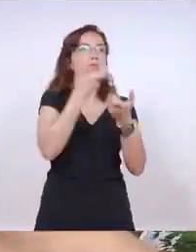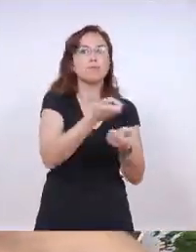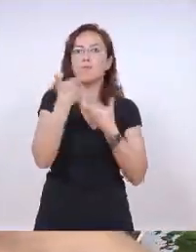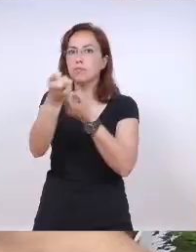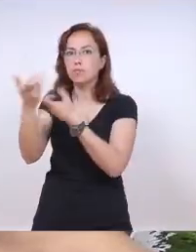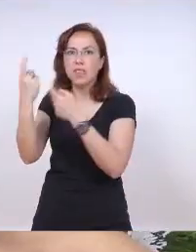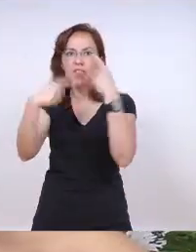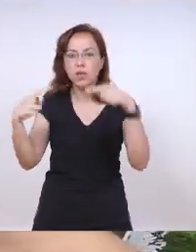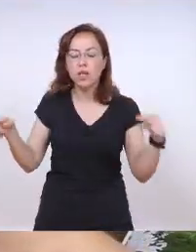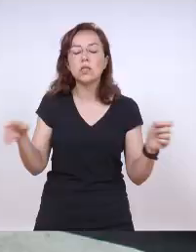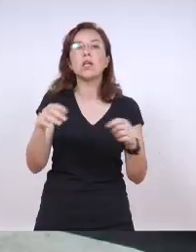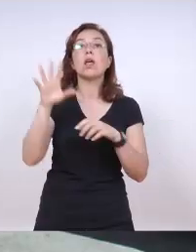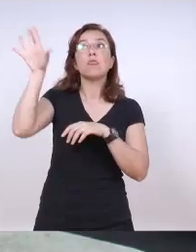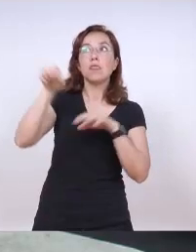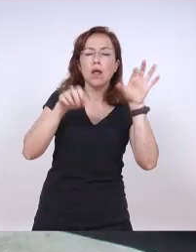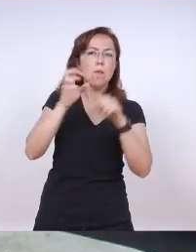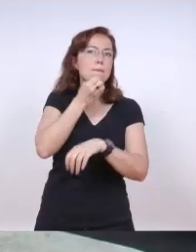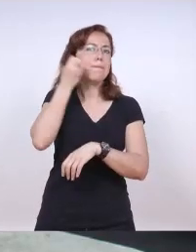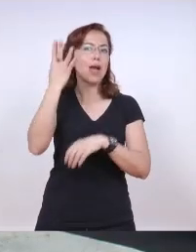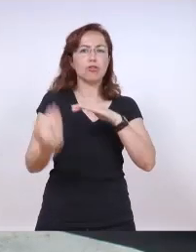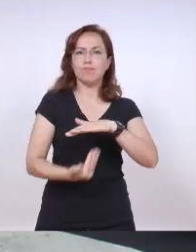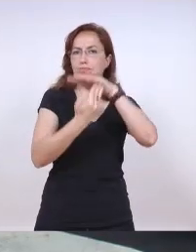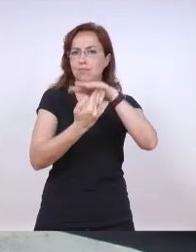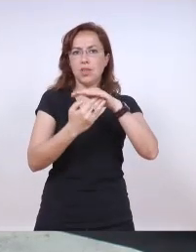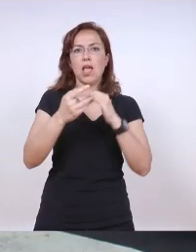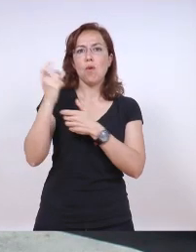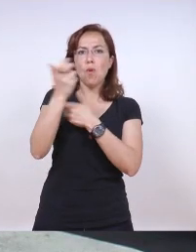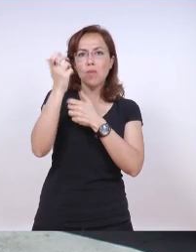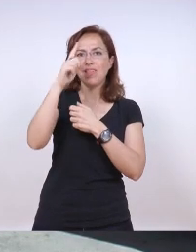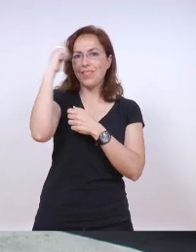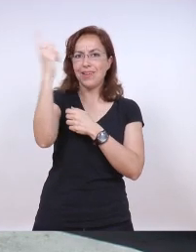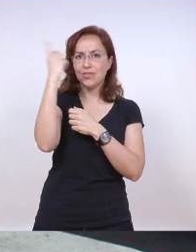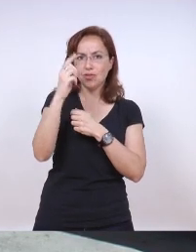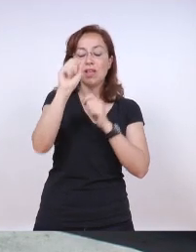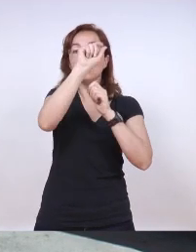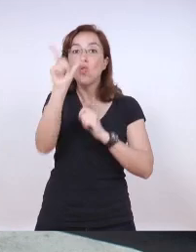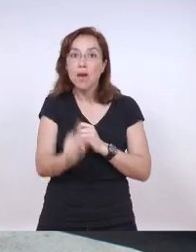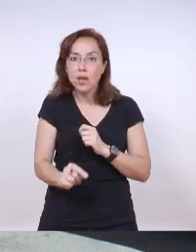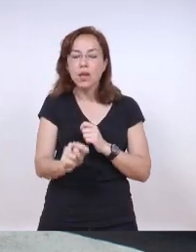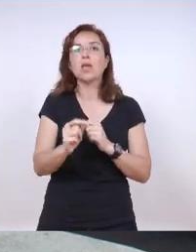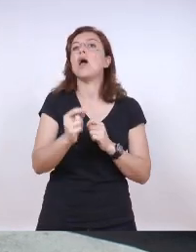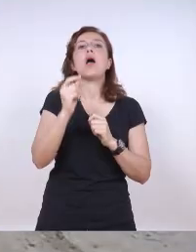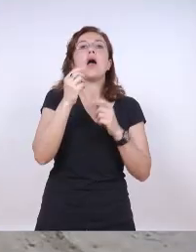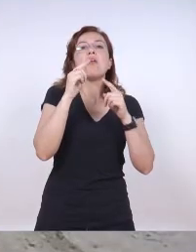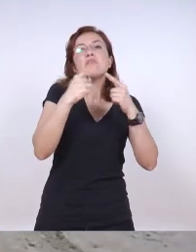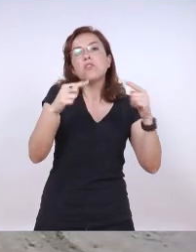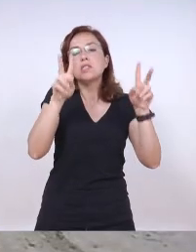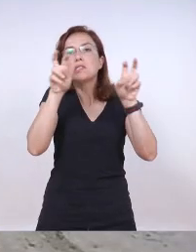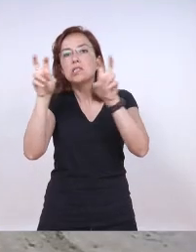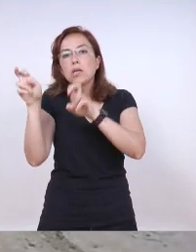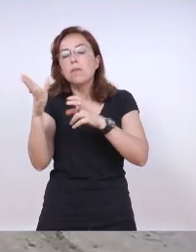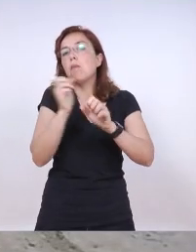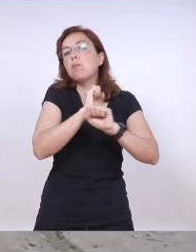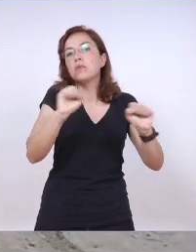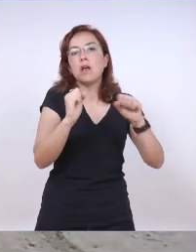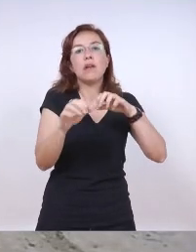catástrofes que puedan ocurrir. Estamos hablando que tenemos los mayores referentes a lo que es nivel de Iberoamérica en las materias que van a